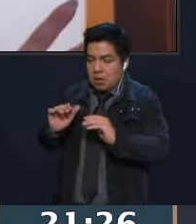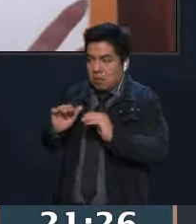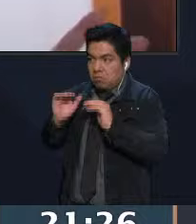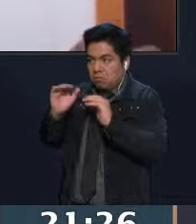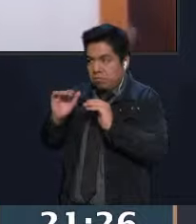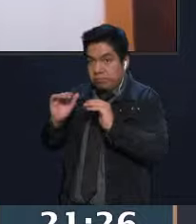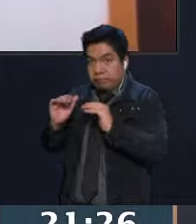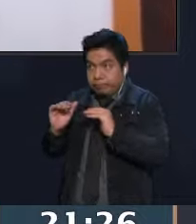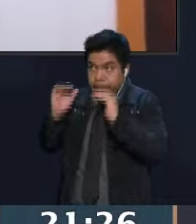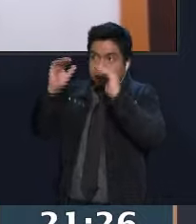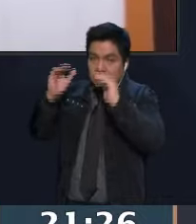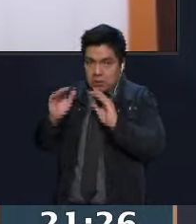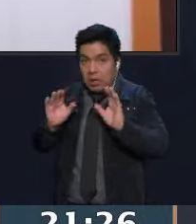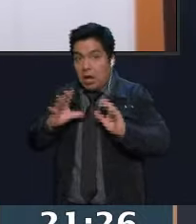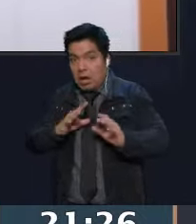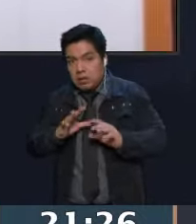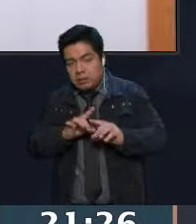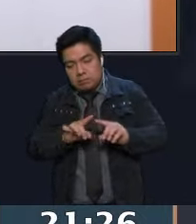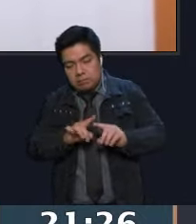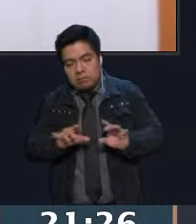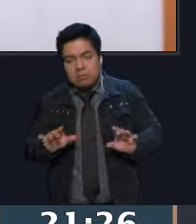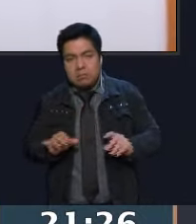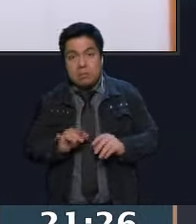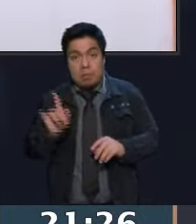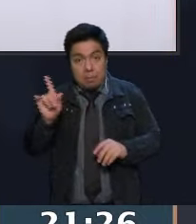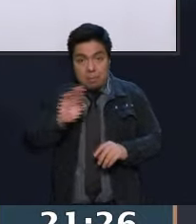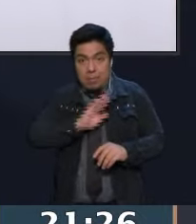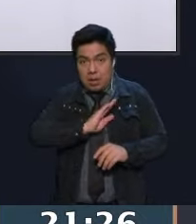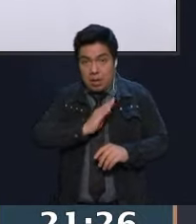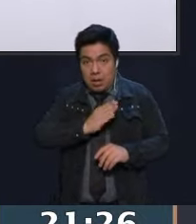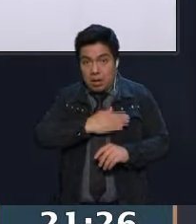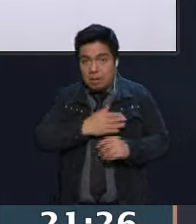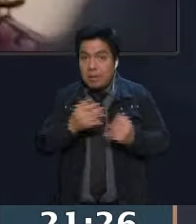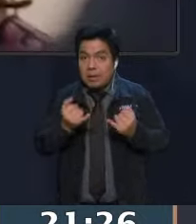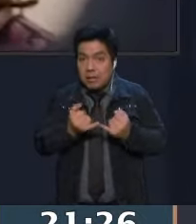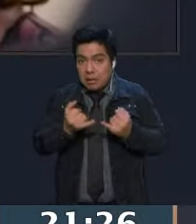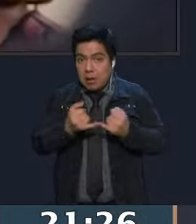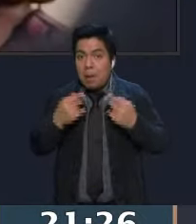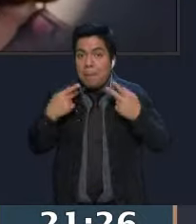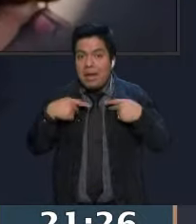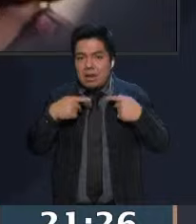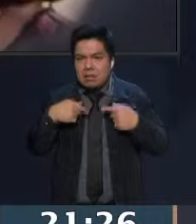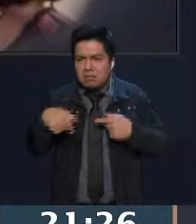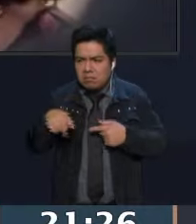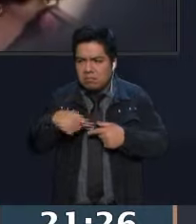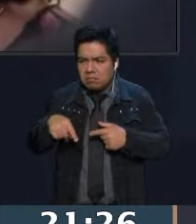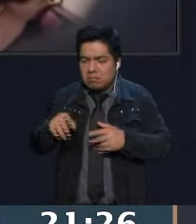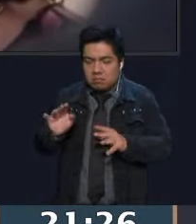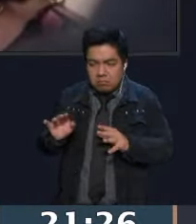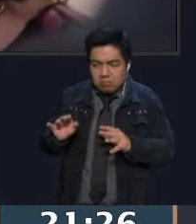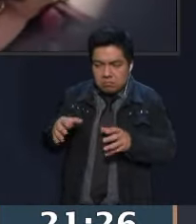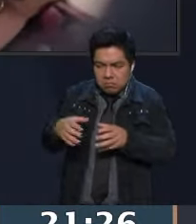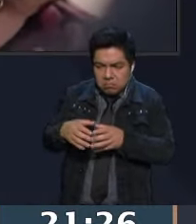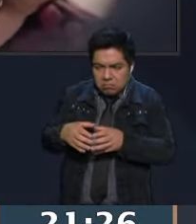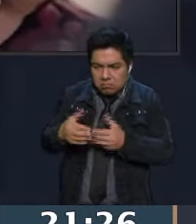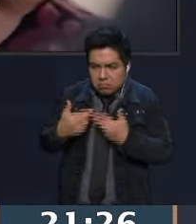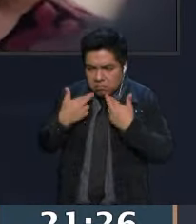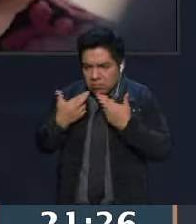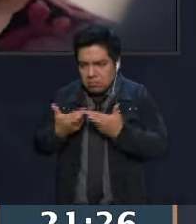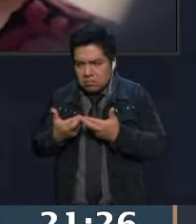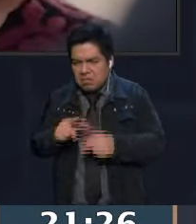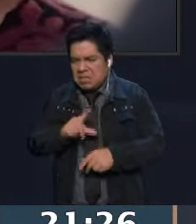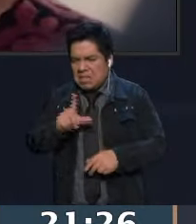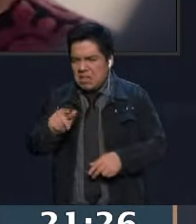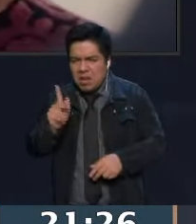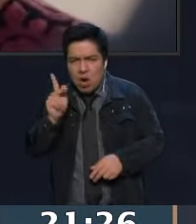élite, ¿no? Bueno, pero también en España, ¿no? Con personajes o con, por lo menos, de agenda. Y luego va con el Papa.